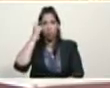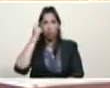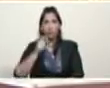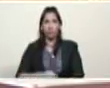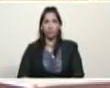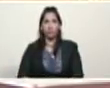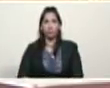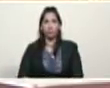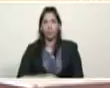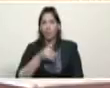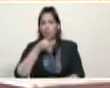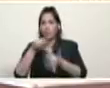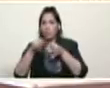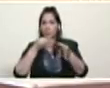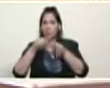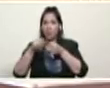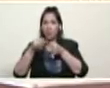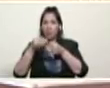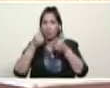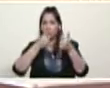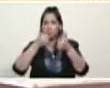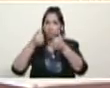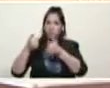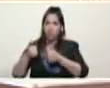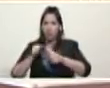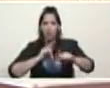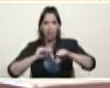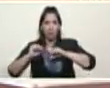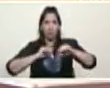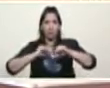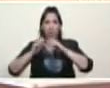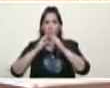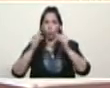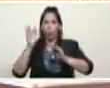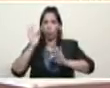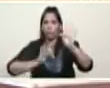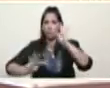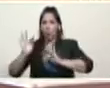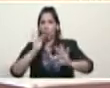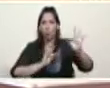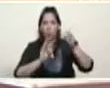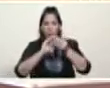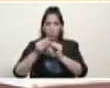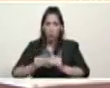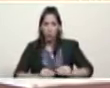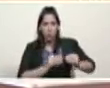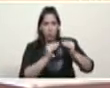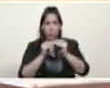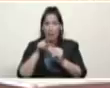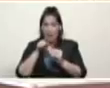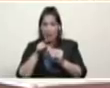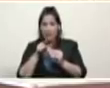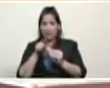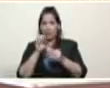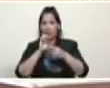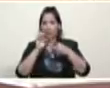bueno, explicar muy bien y activar todo el factor de corrección. Y el elemento vital del factor de corrección,